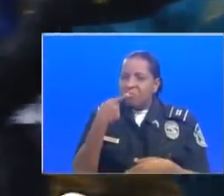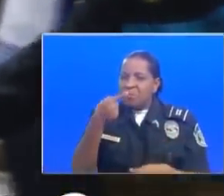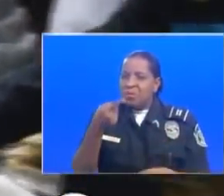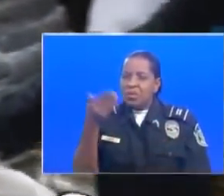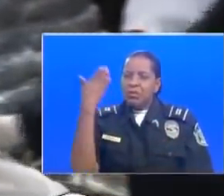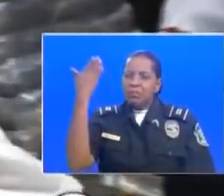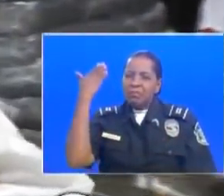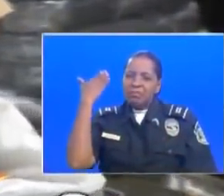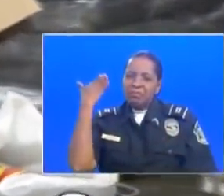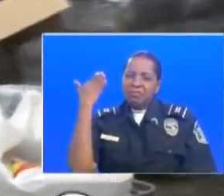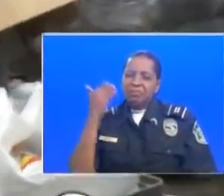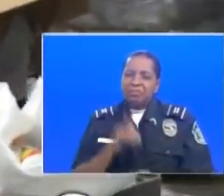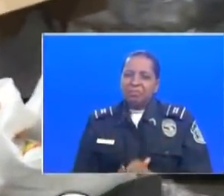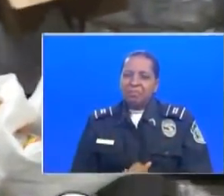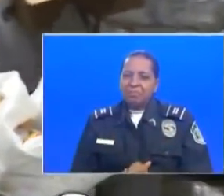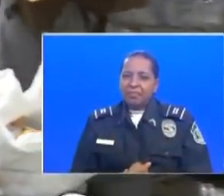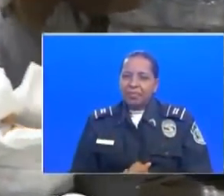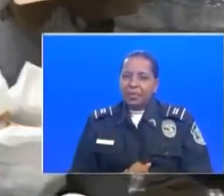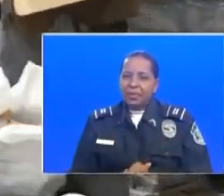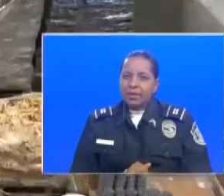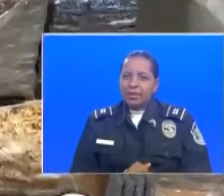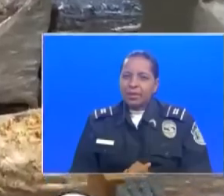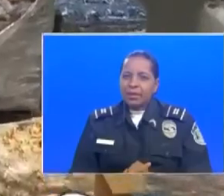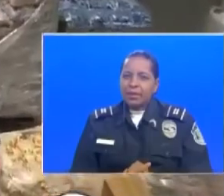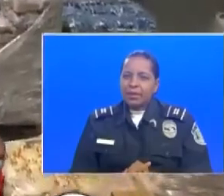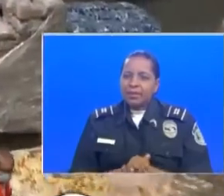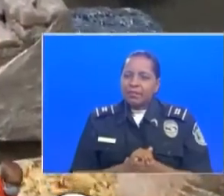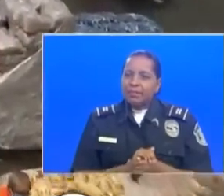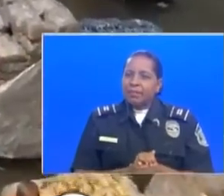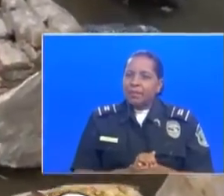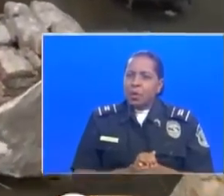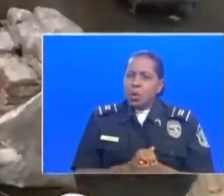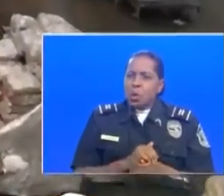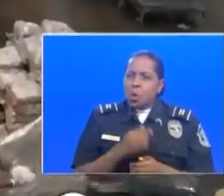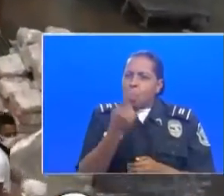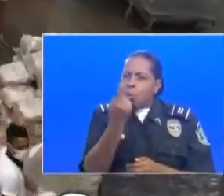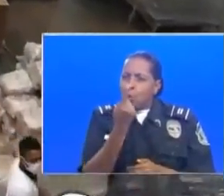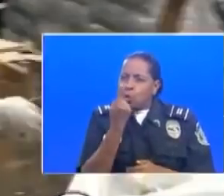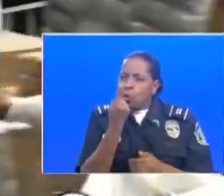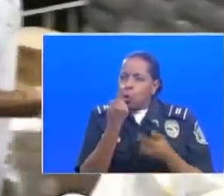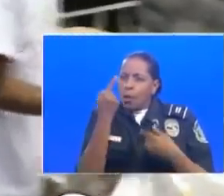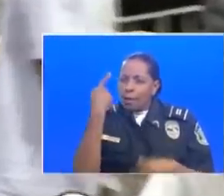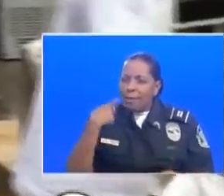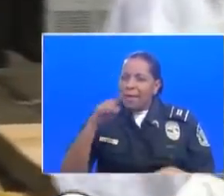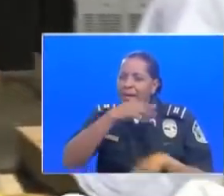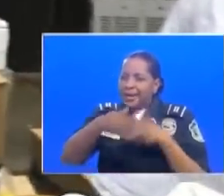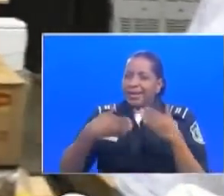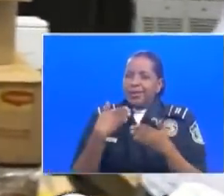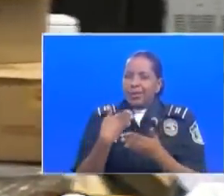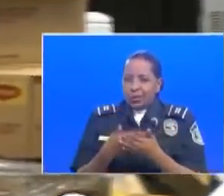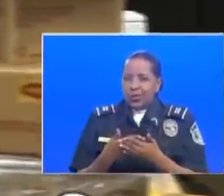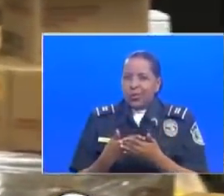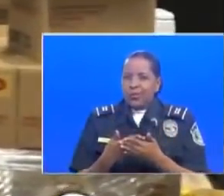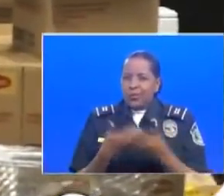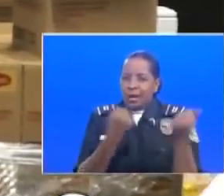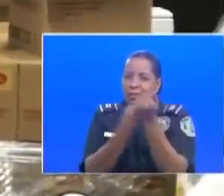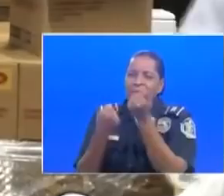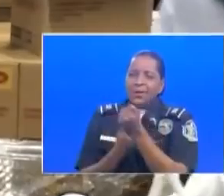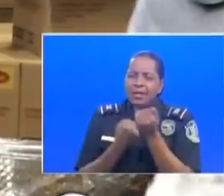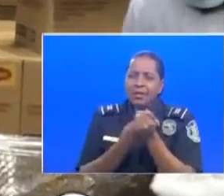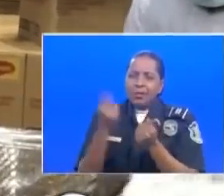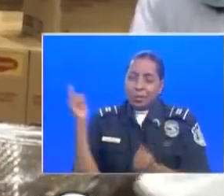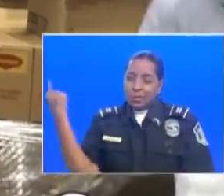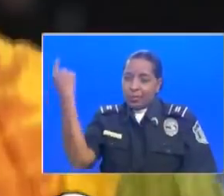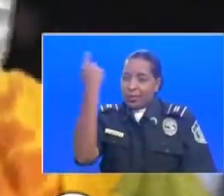nuestra legendaria de la selección de nosotros, que uno para todos y todo para uno. Así como nosotros hemos venido